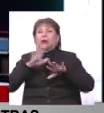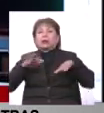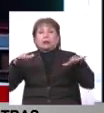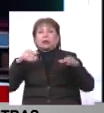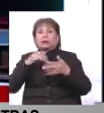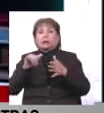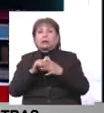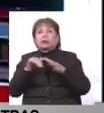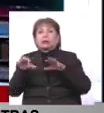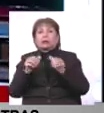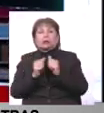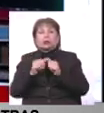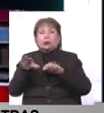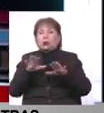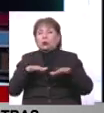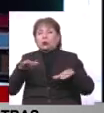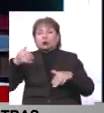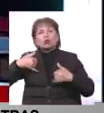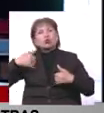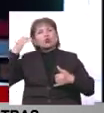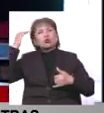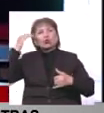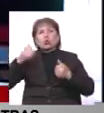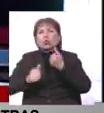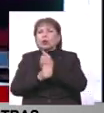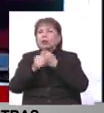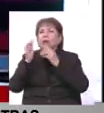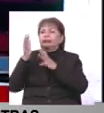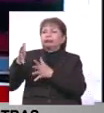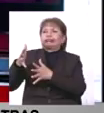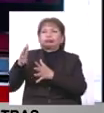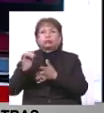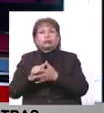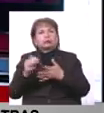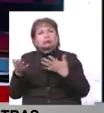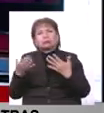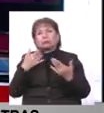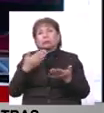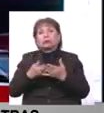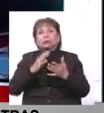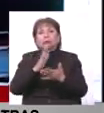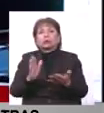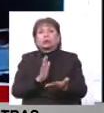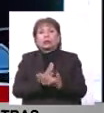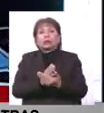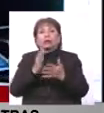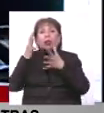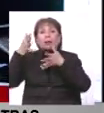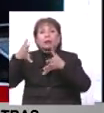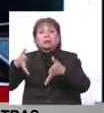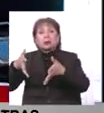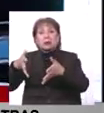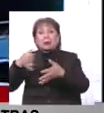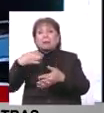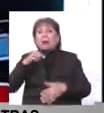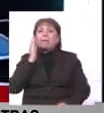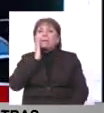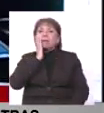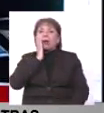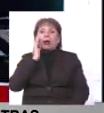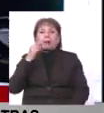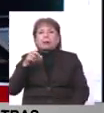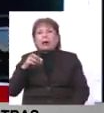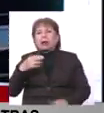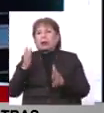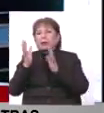adolescentes frente a una situación de riesgo de desprotección, en este caso, por ejemplo, en situación de abandono, que el padre o la madre